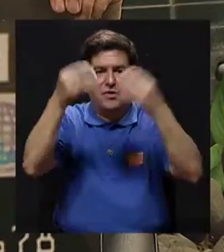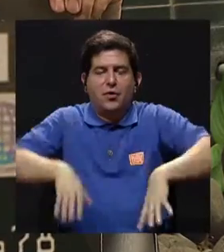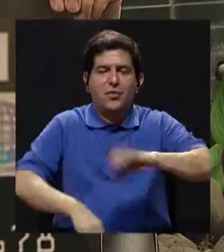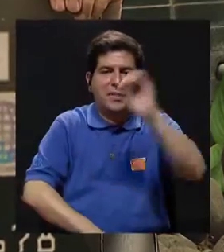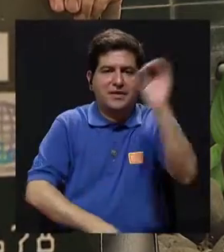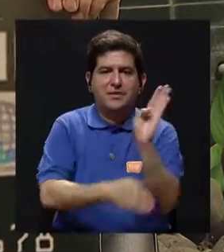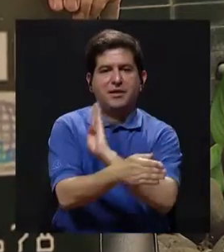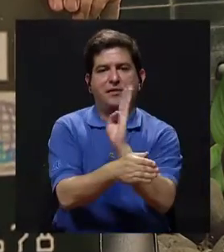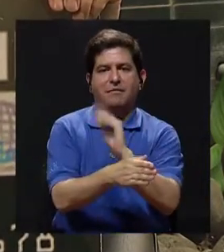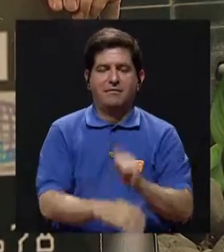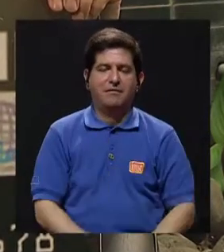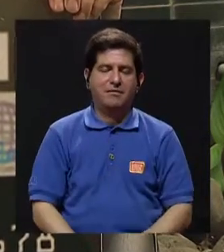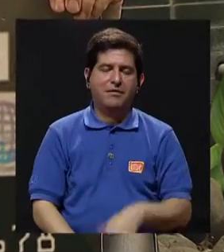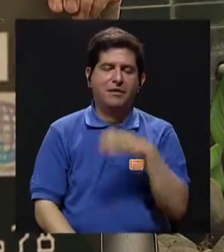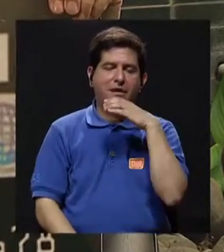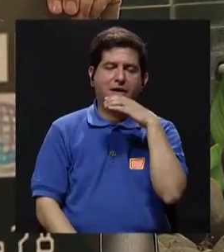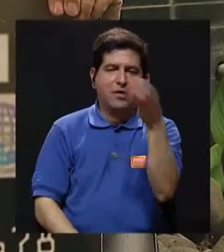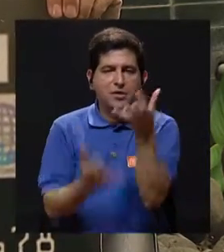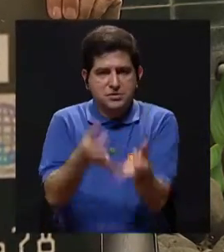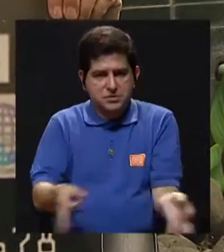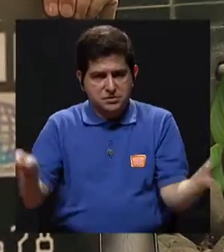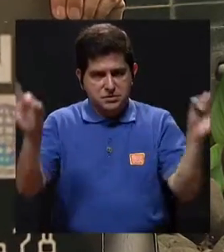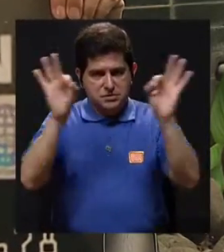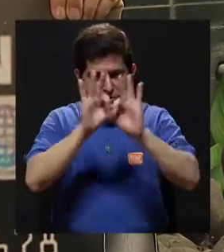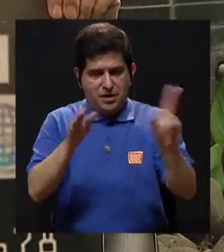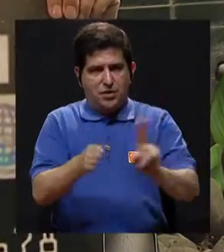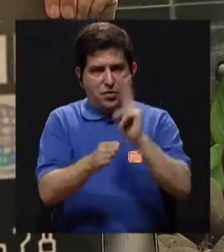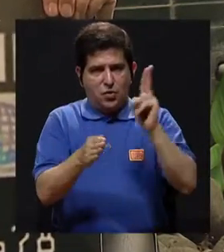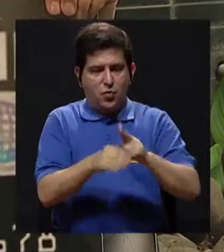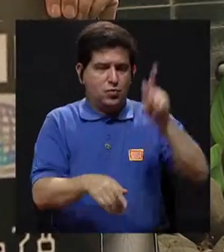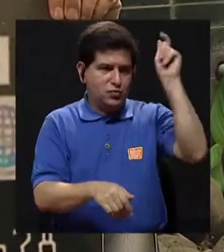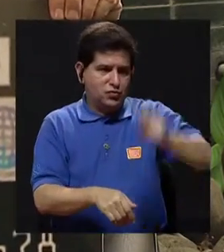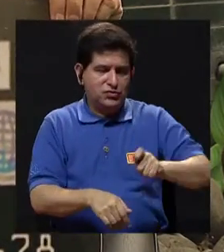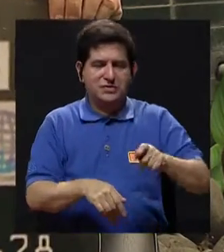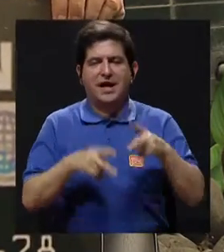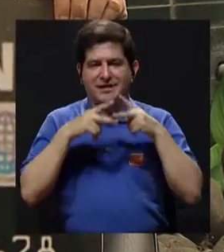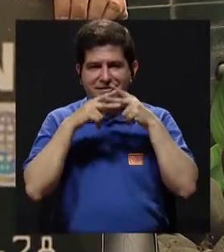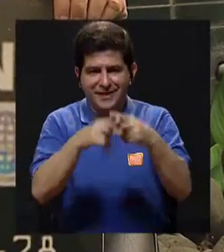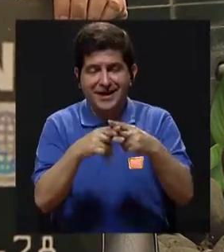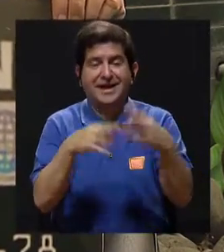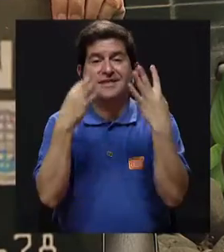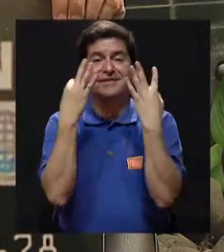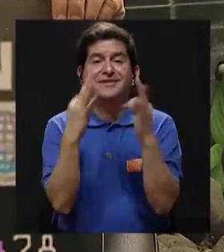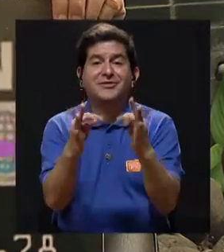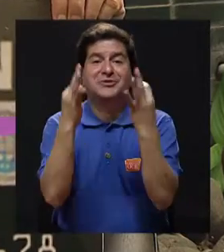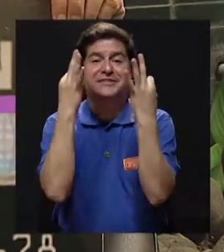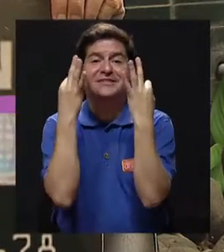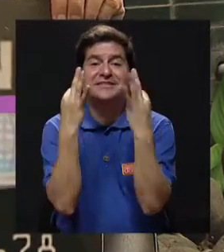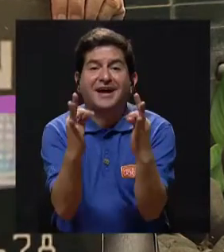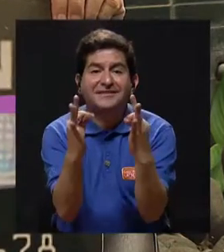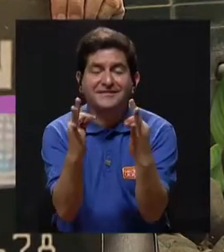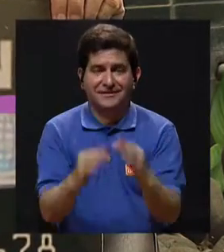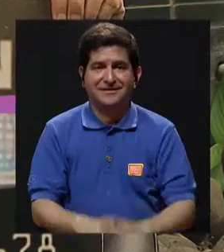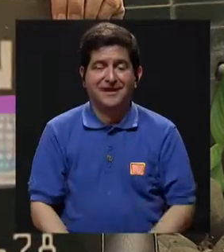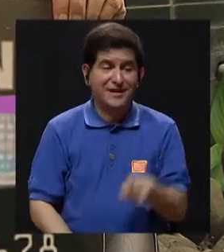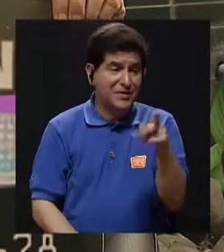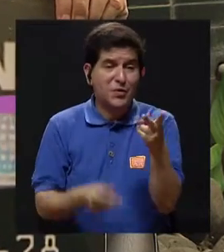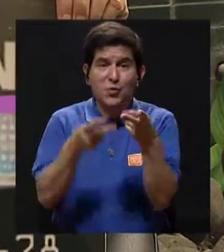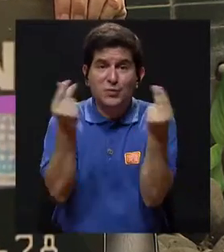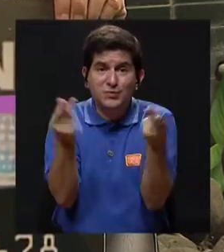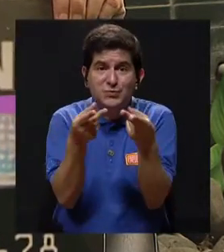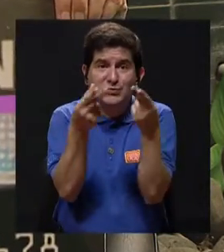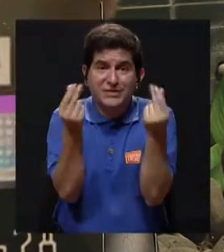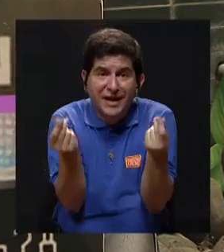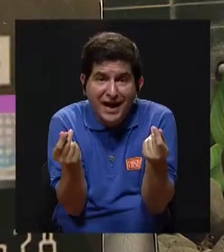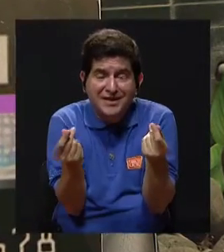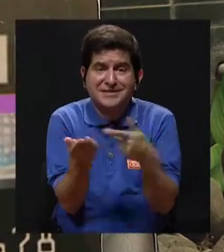perdí con los intereses. consejo muy fundamental. Si usa la tarjeta de crédito, trate de que lo que gasta